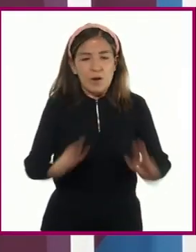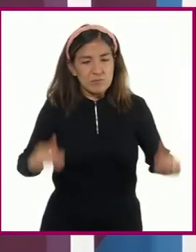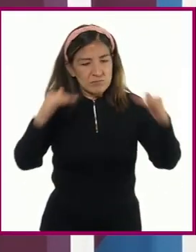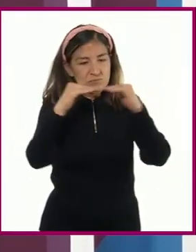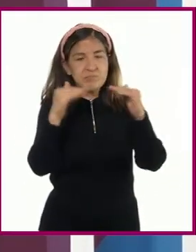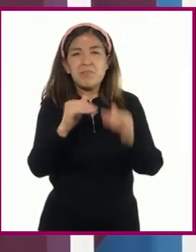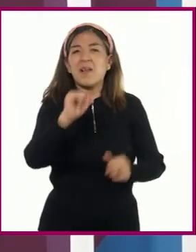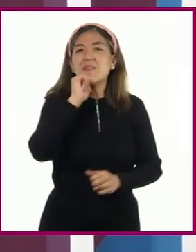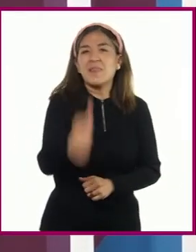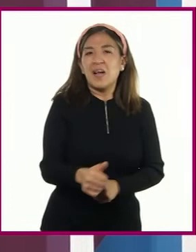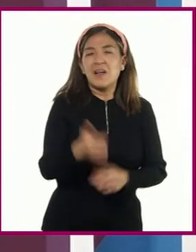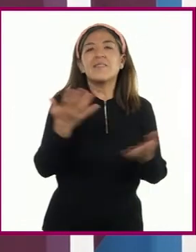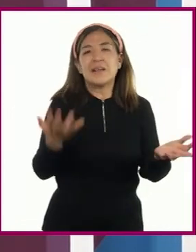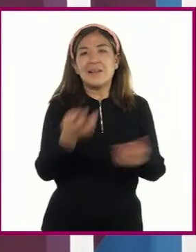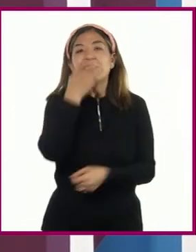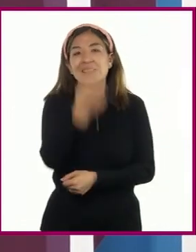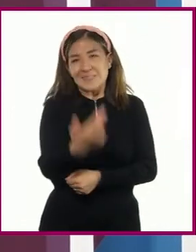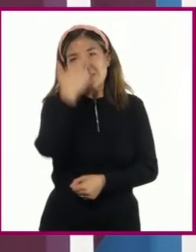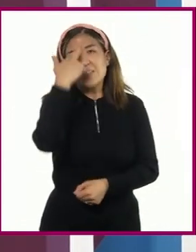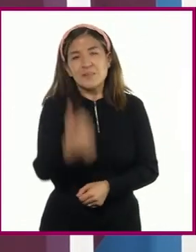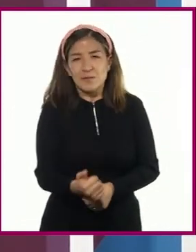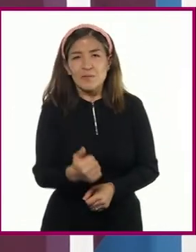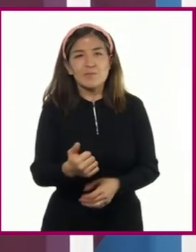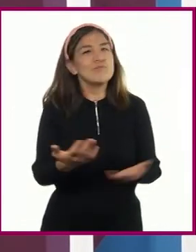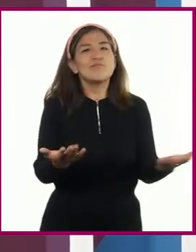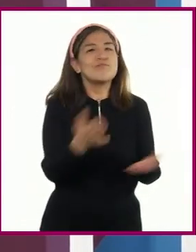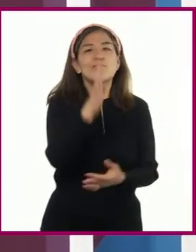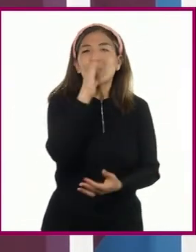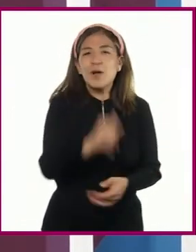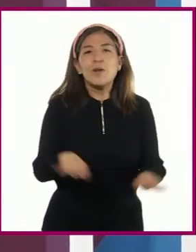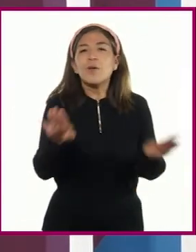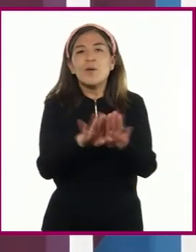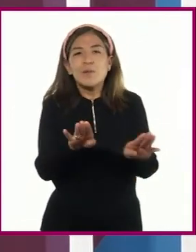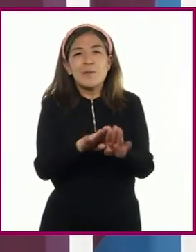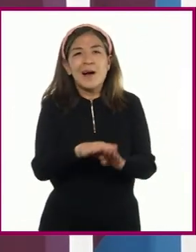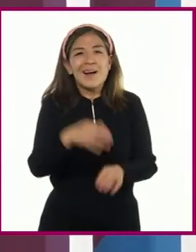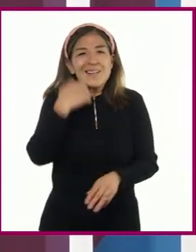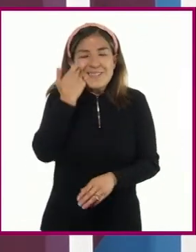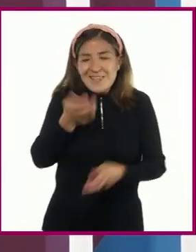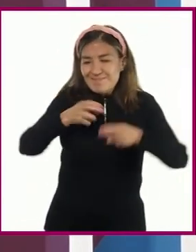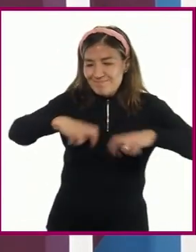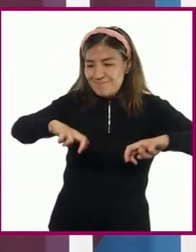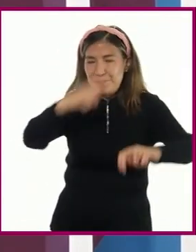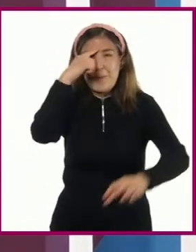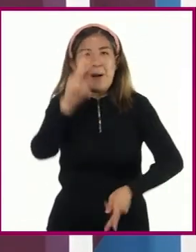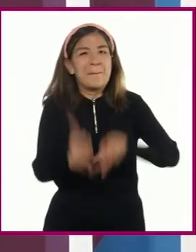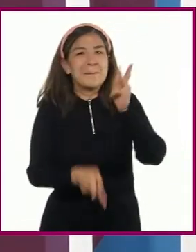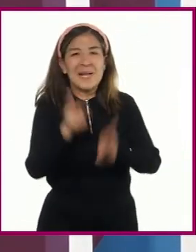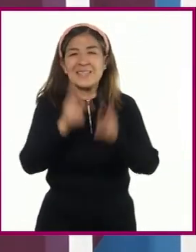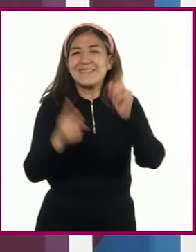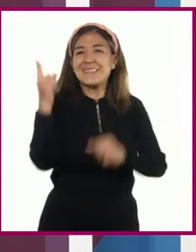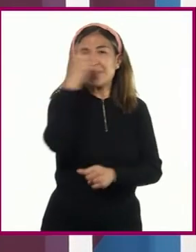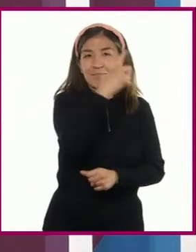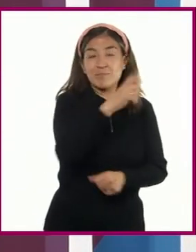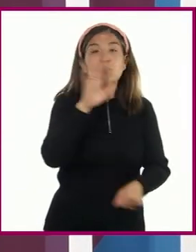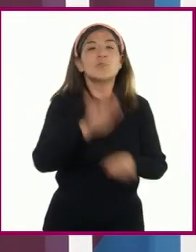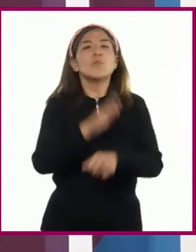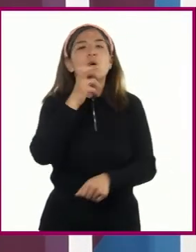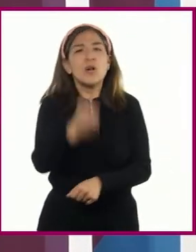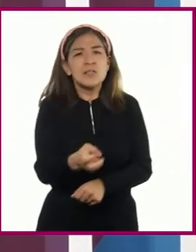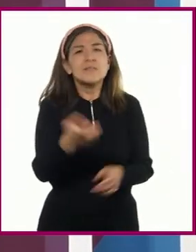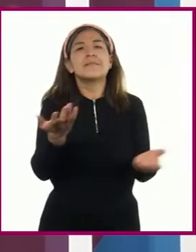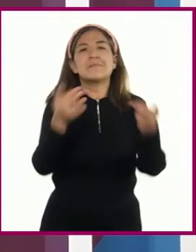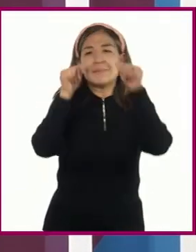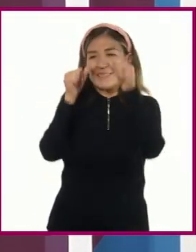circunstancias y, por tanto, no puedan ni siquiera sentarse a dialogar. Por eso, su atención es